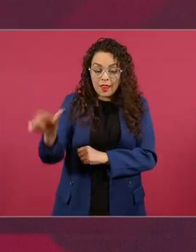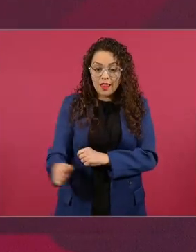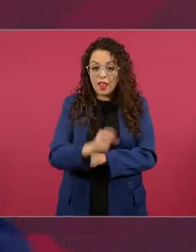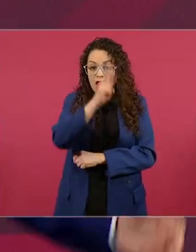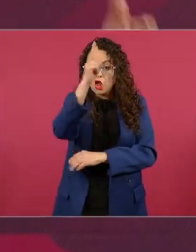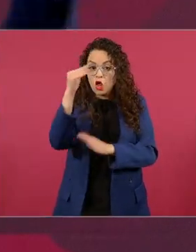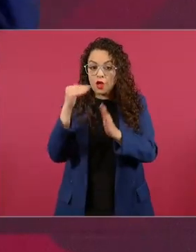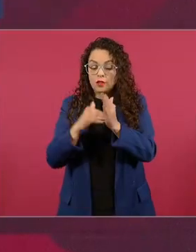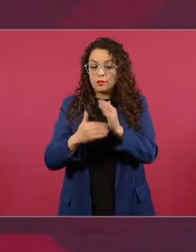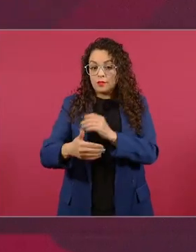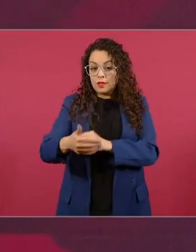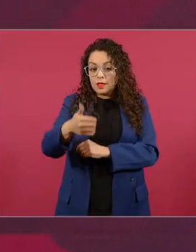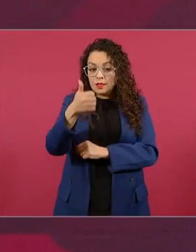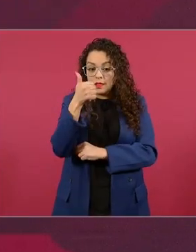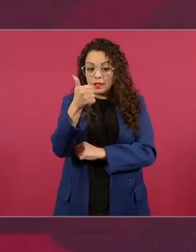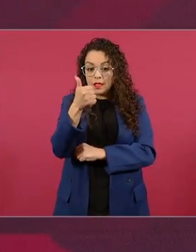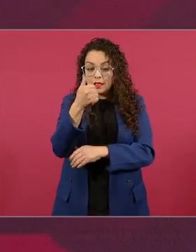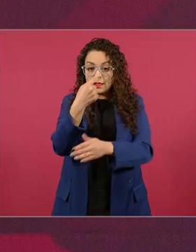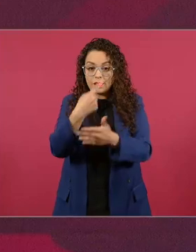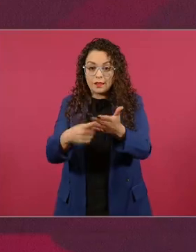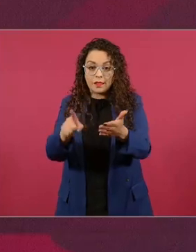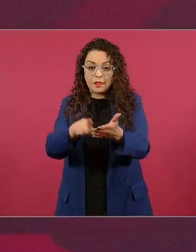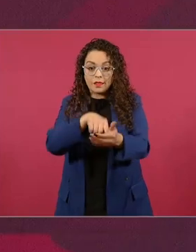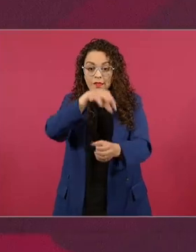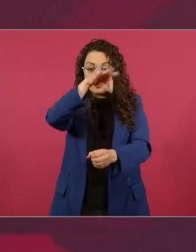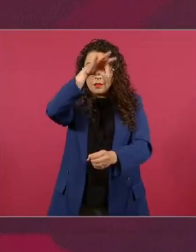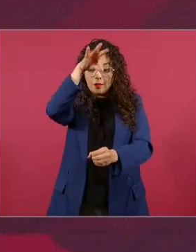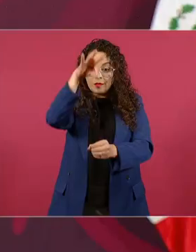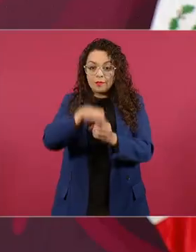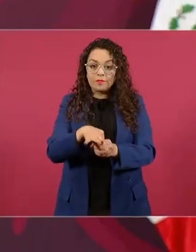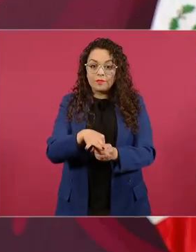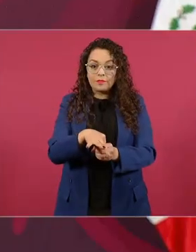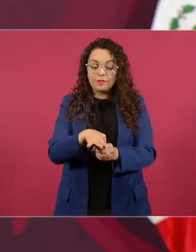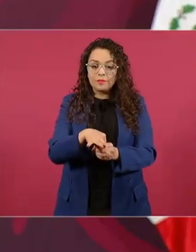imagínense una guerra sucia